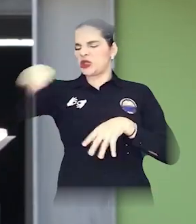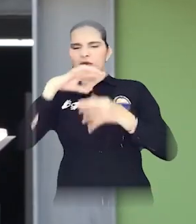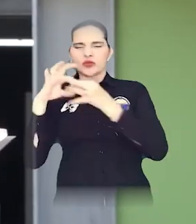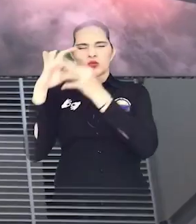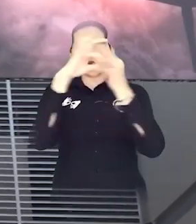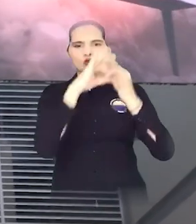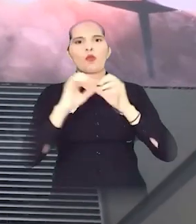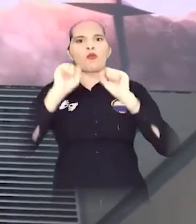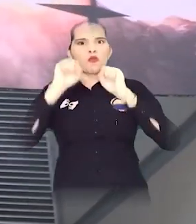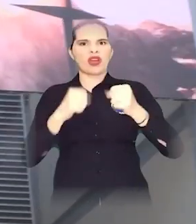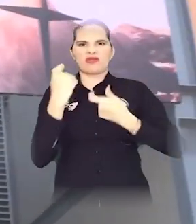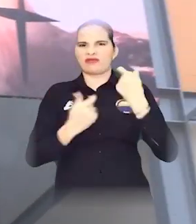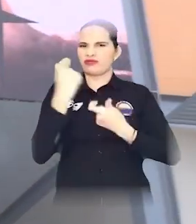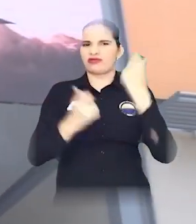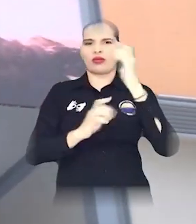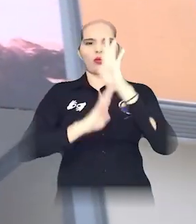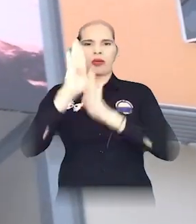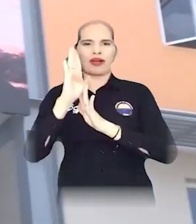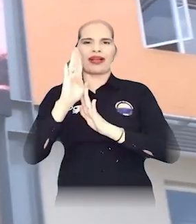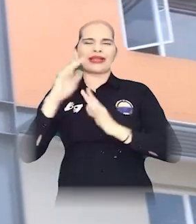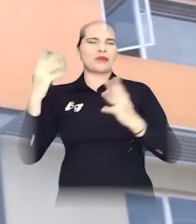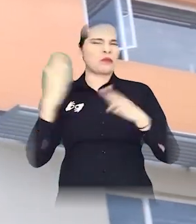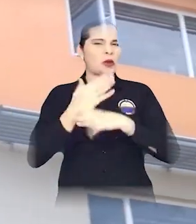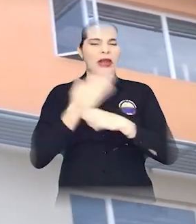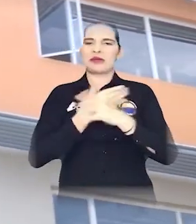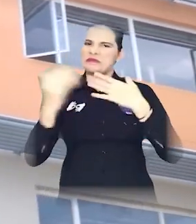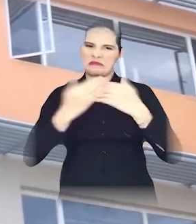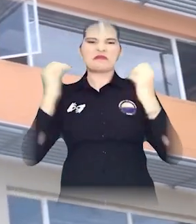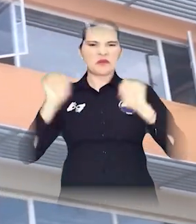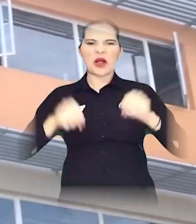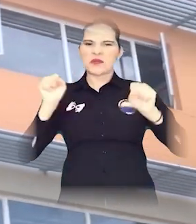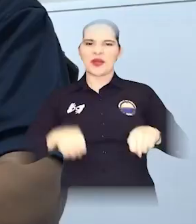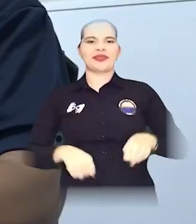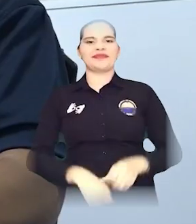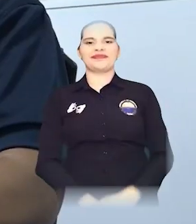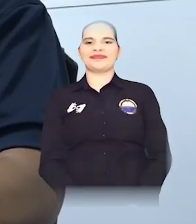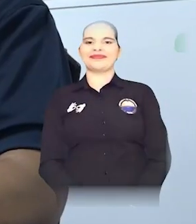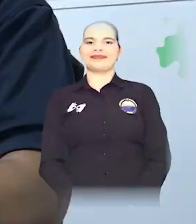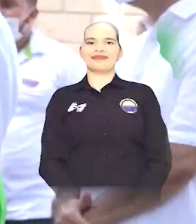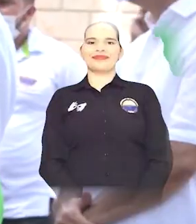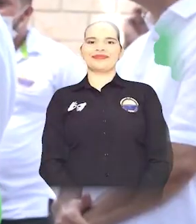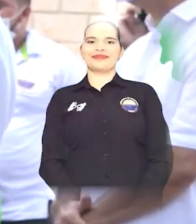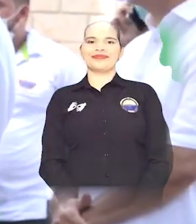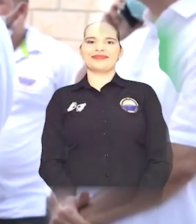trabajamos de manera integrada podemos avanzar, no importa las adversidades.